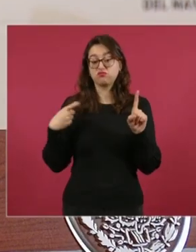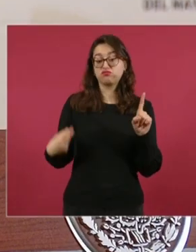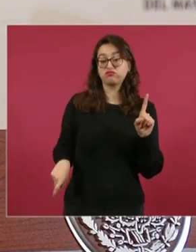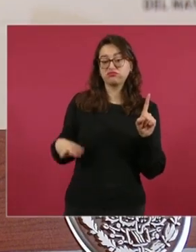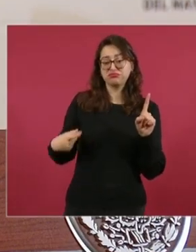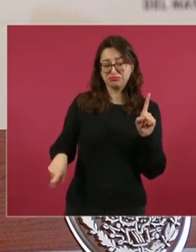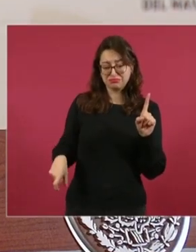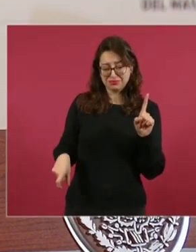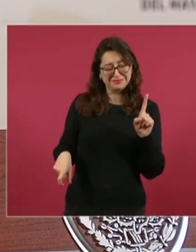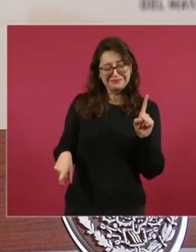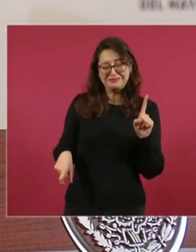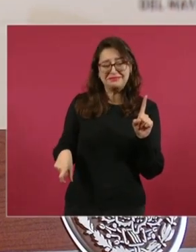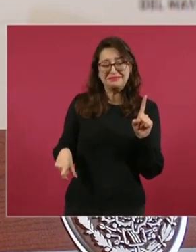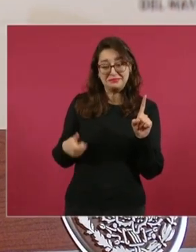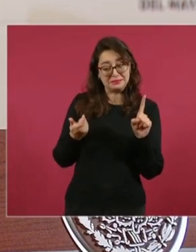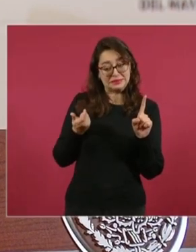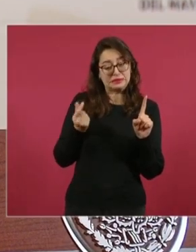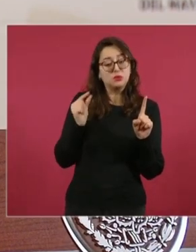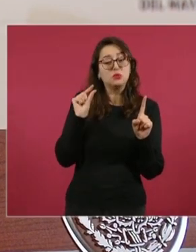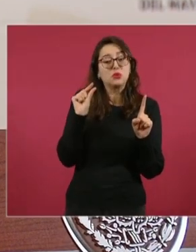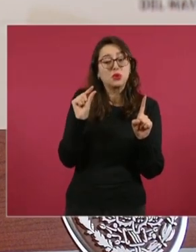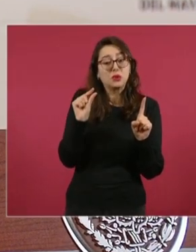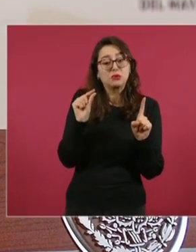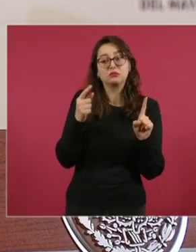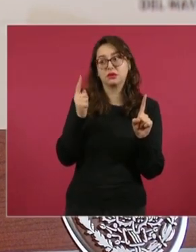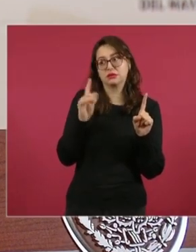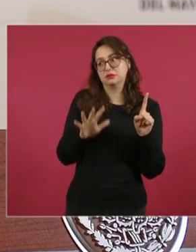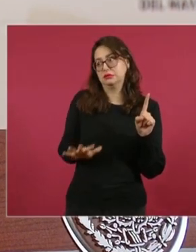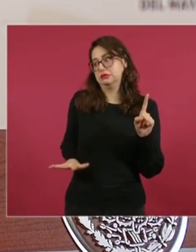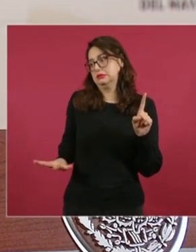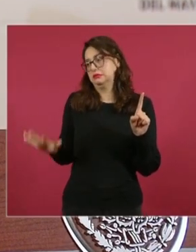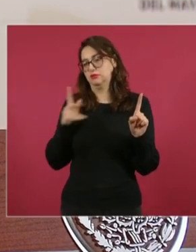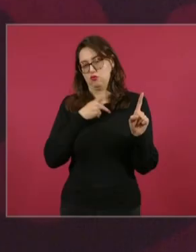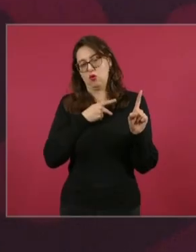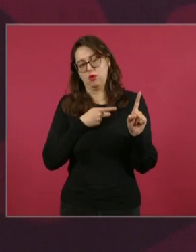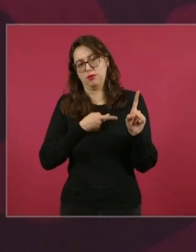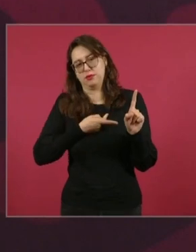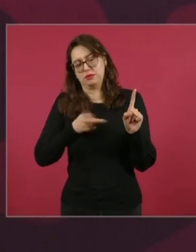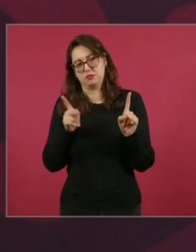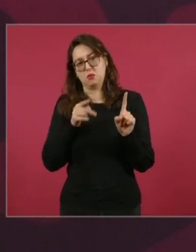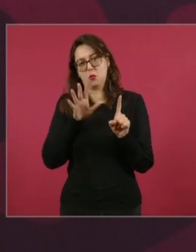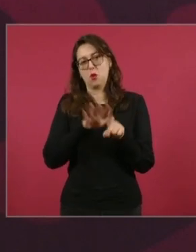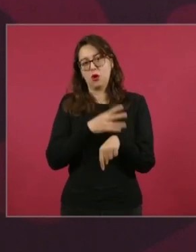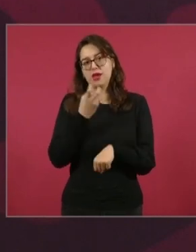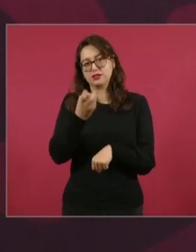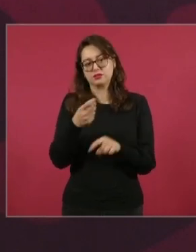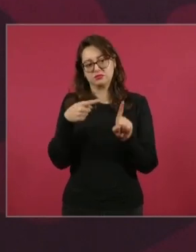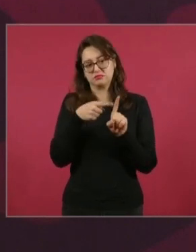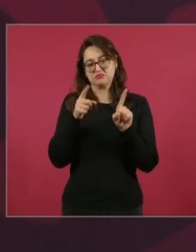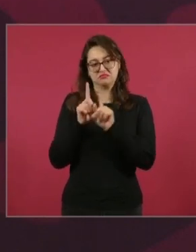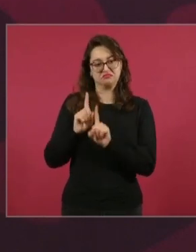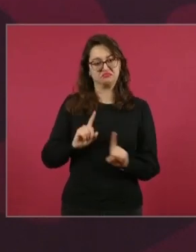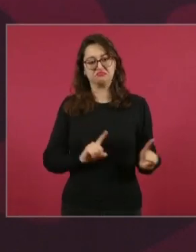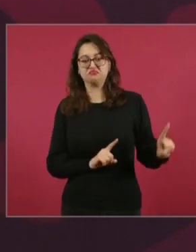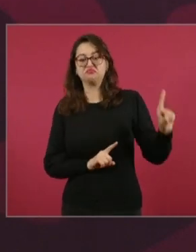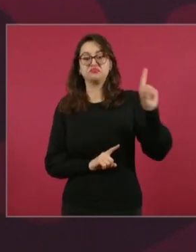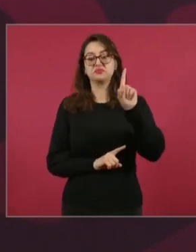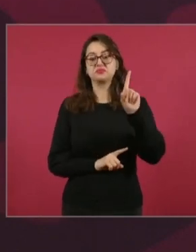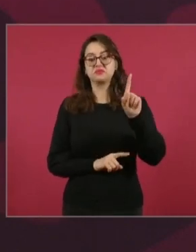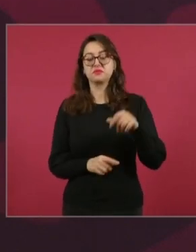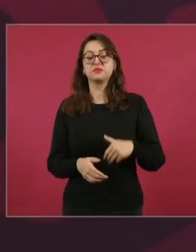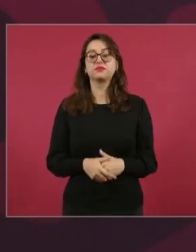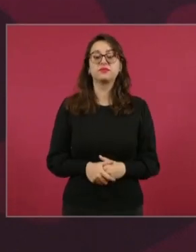¿Qué podía significar? Y nos enfrentamos, pero ese cacique tenía mucha